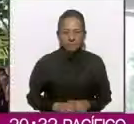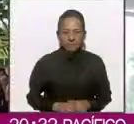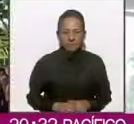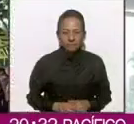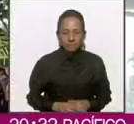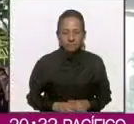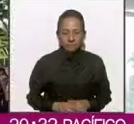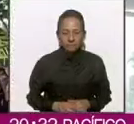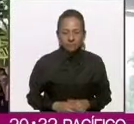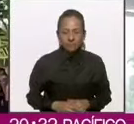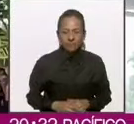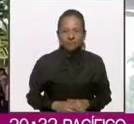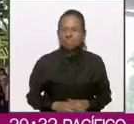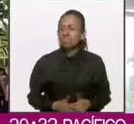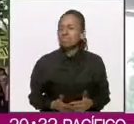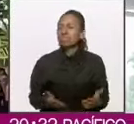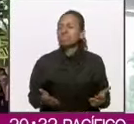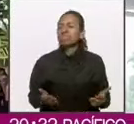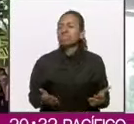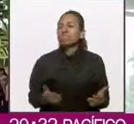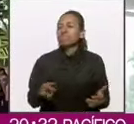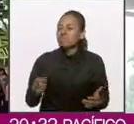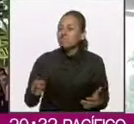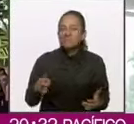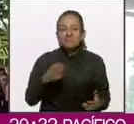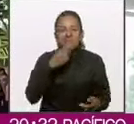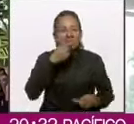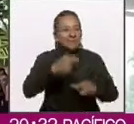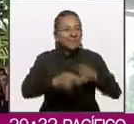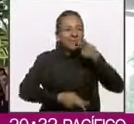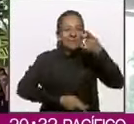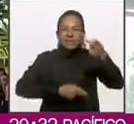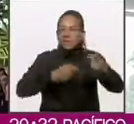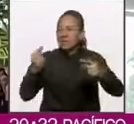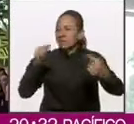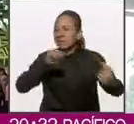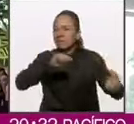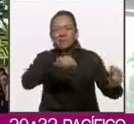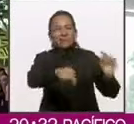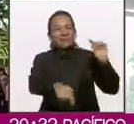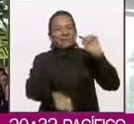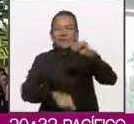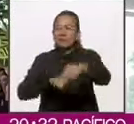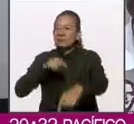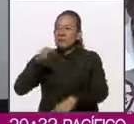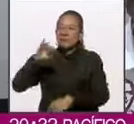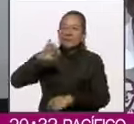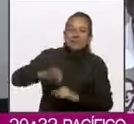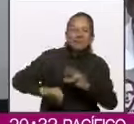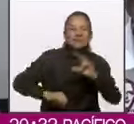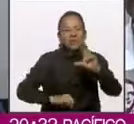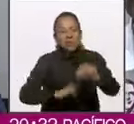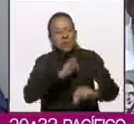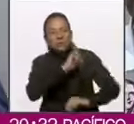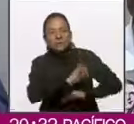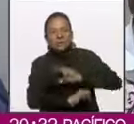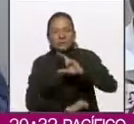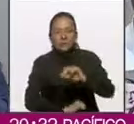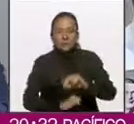Después de tantos vimes y viretes, vueltas y revueltas, Marcelo Ebrard